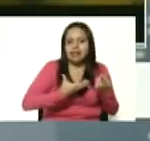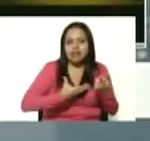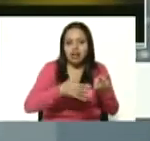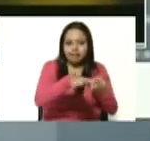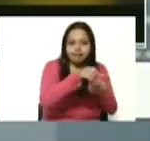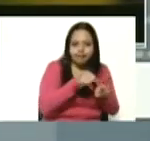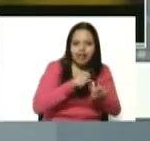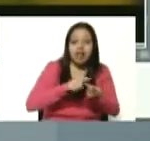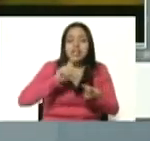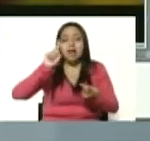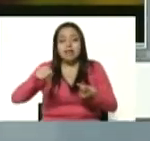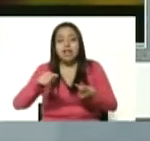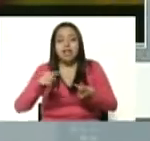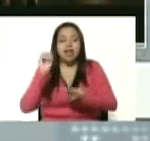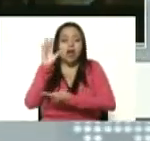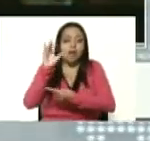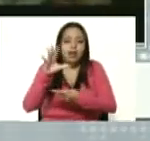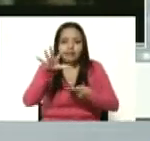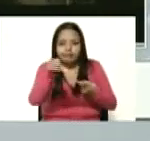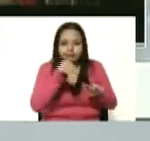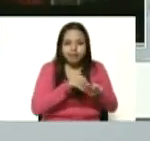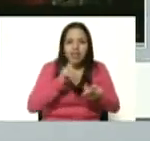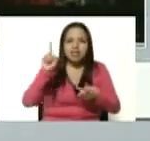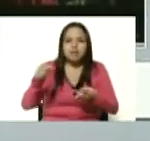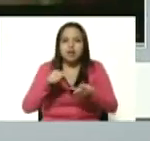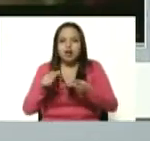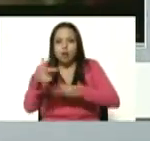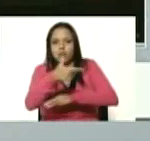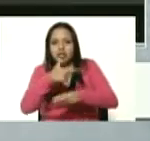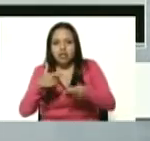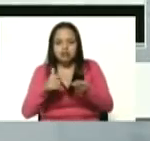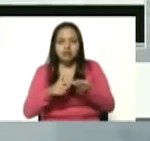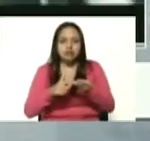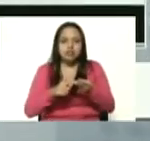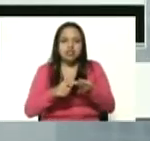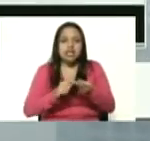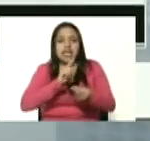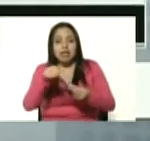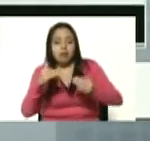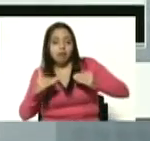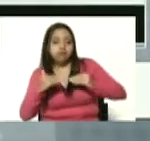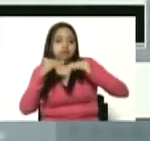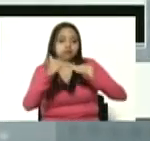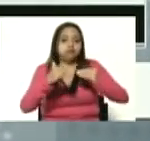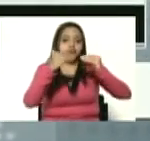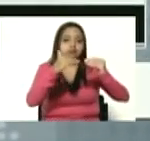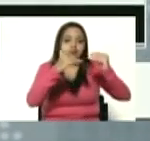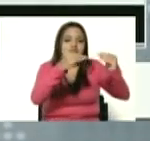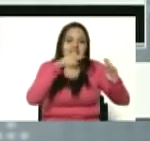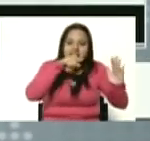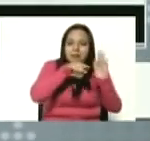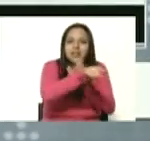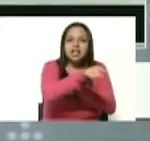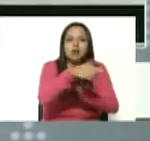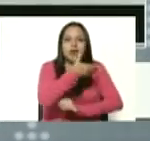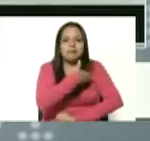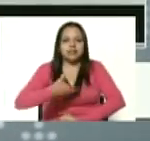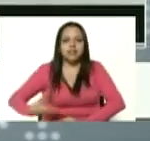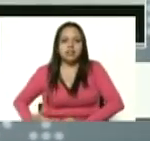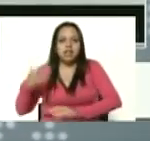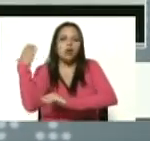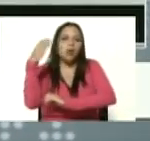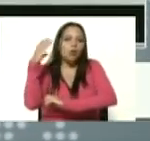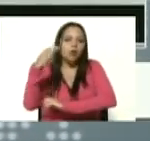del congreso se tomaron las gobernaciones y luego fueron escaladas y se tomaron el palacio de Nariño la presidencia de